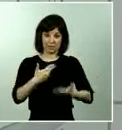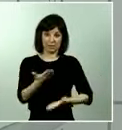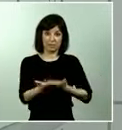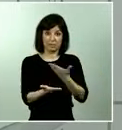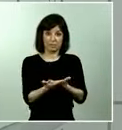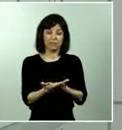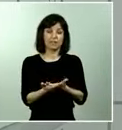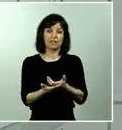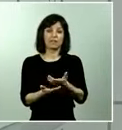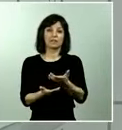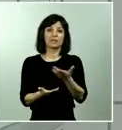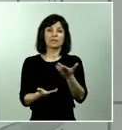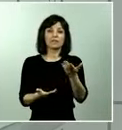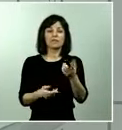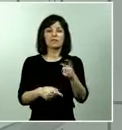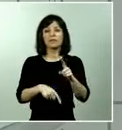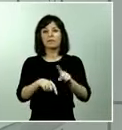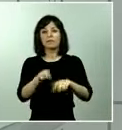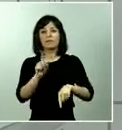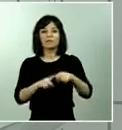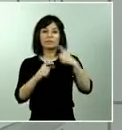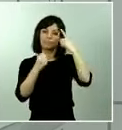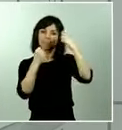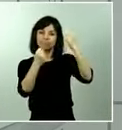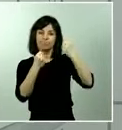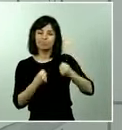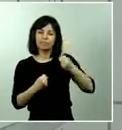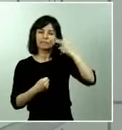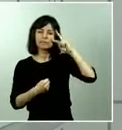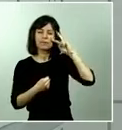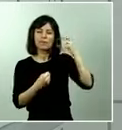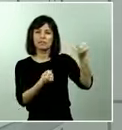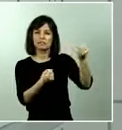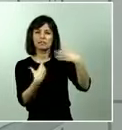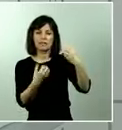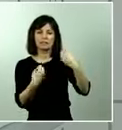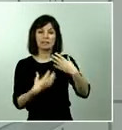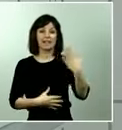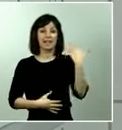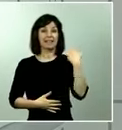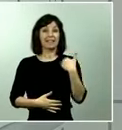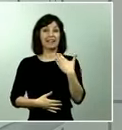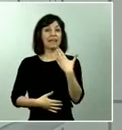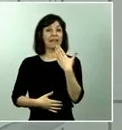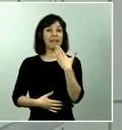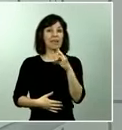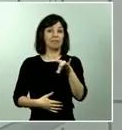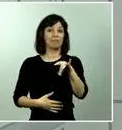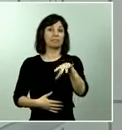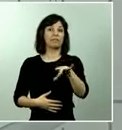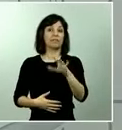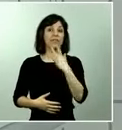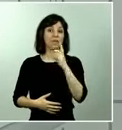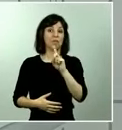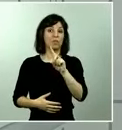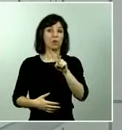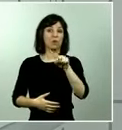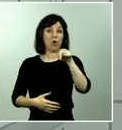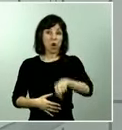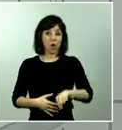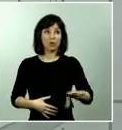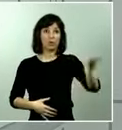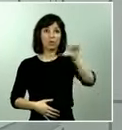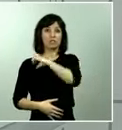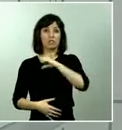ofrecer los expertos y los especialistas ayer introdujo una referencia de edad hoy en la conferencia de presidentes de comunidades autónomas han salido algunos comentarios al